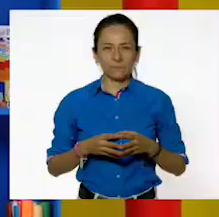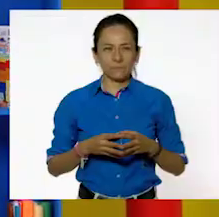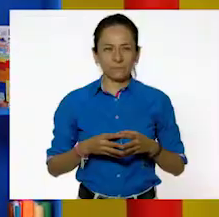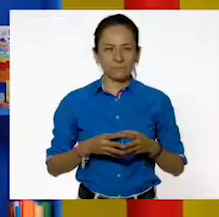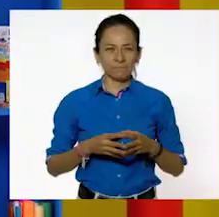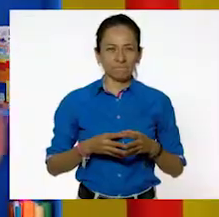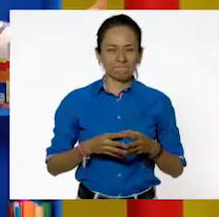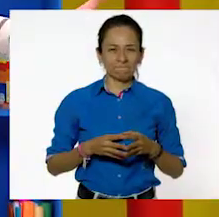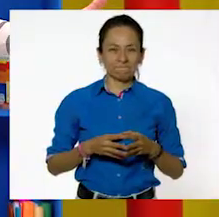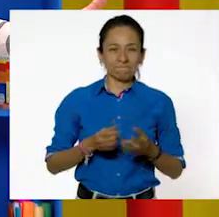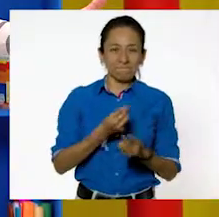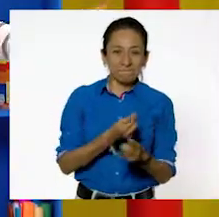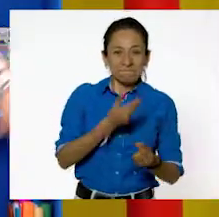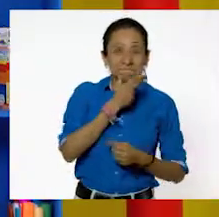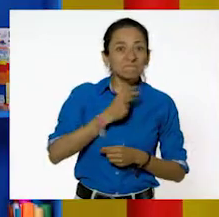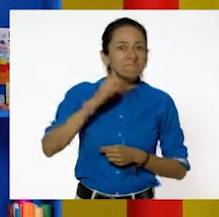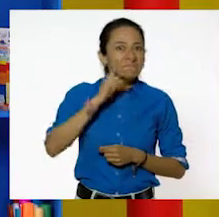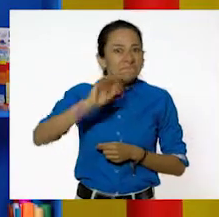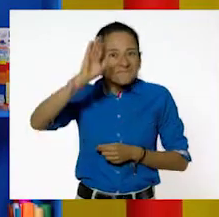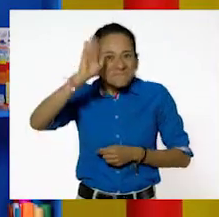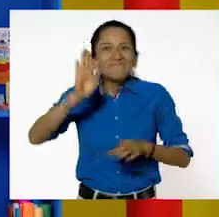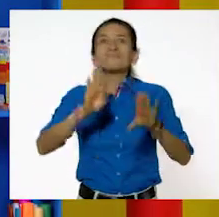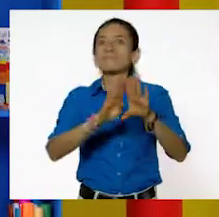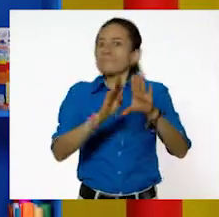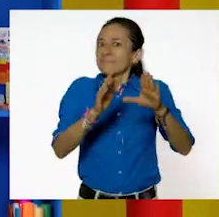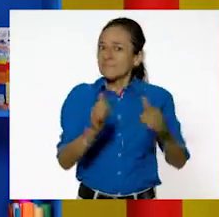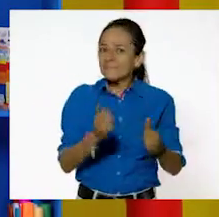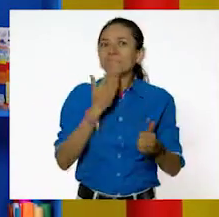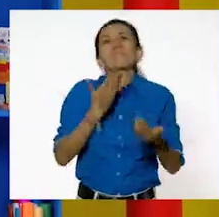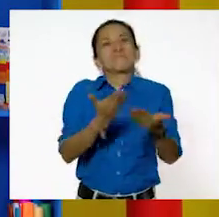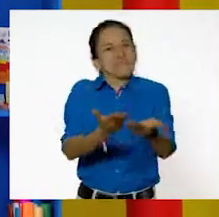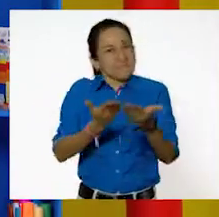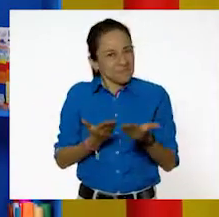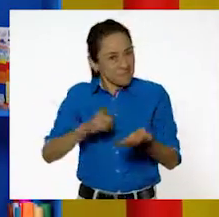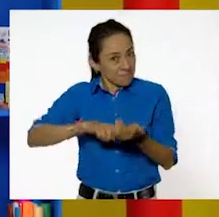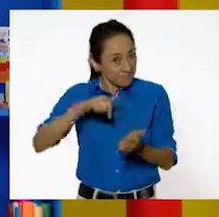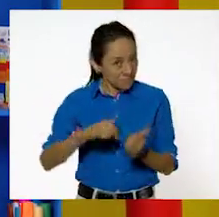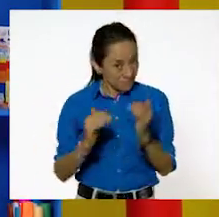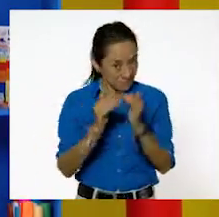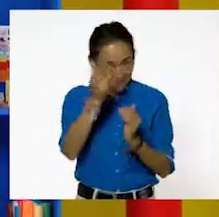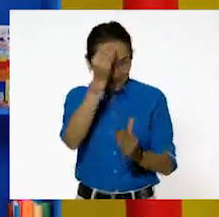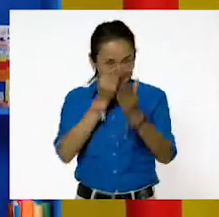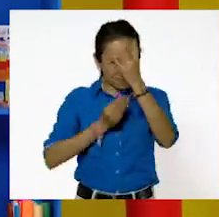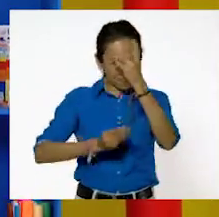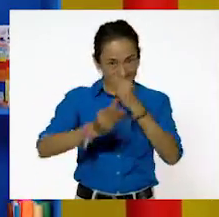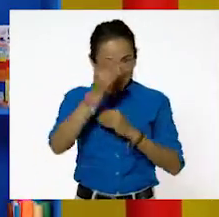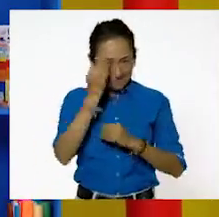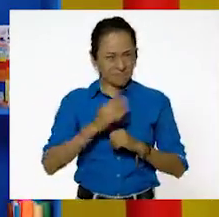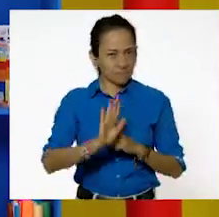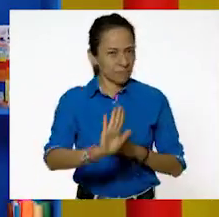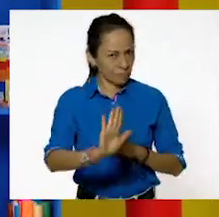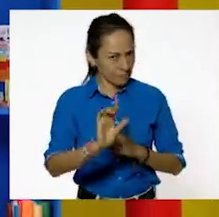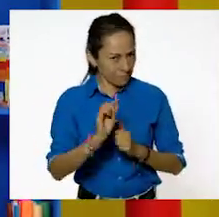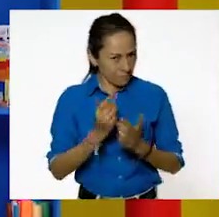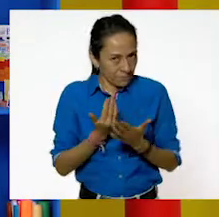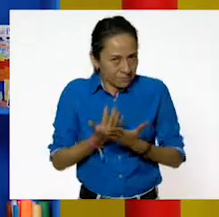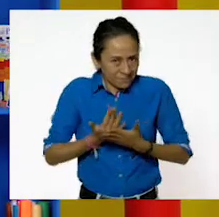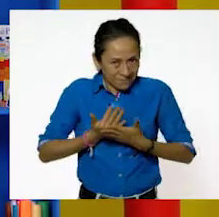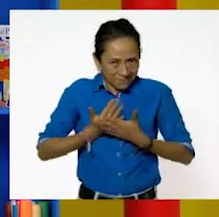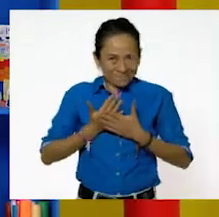¡Hola, niñas y niños! ¿Cómo están? Sean ustedes bienvenidos a Aprenden Casa. Espérenme tantito.